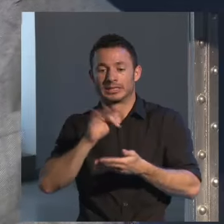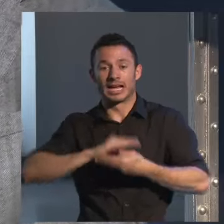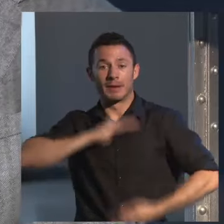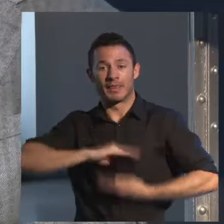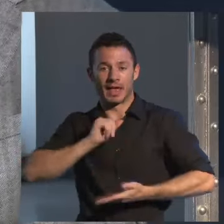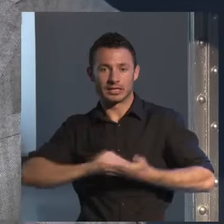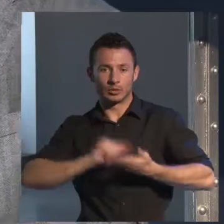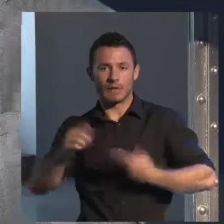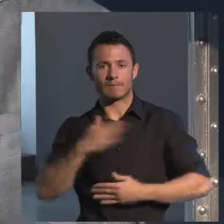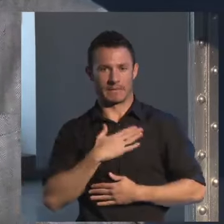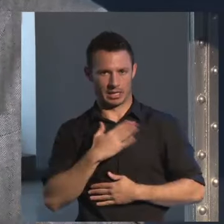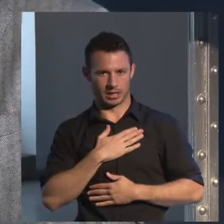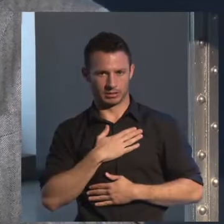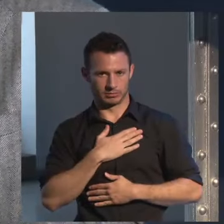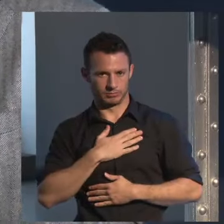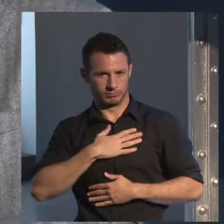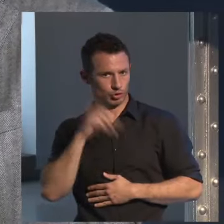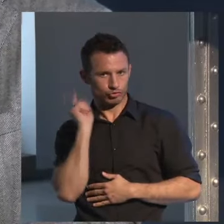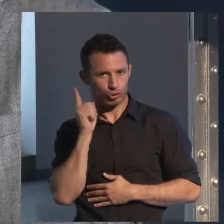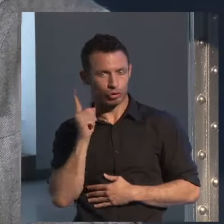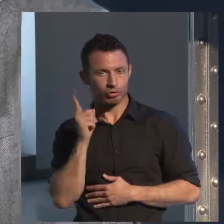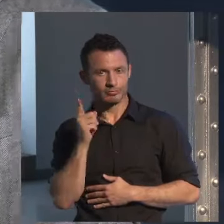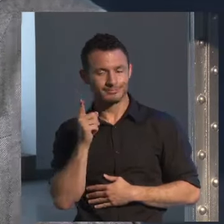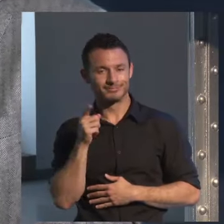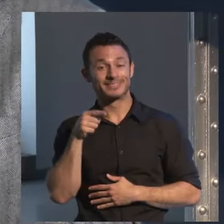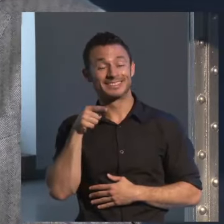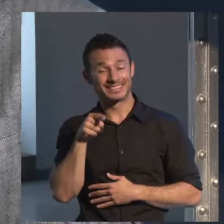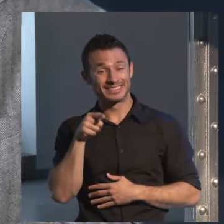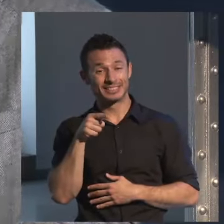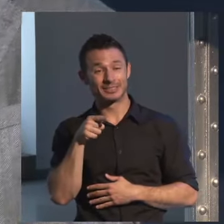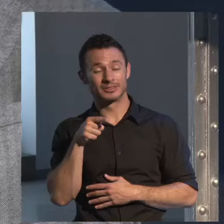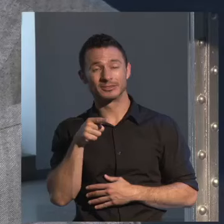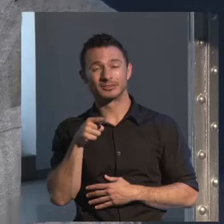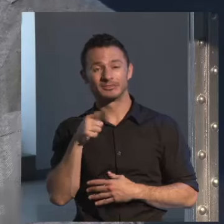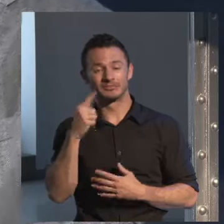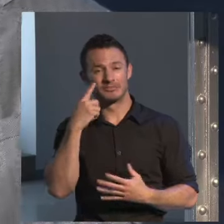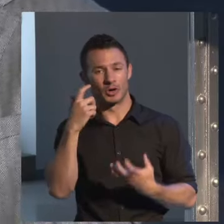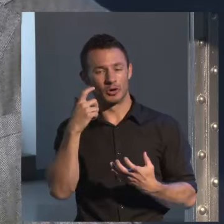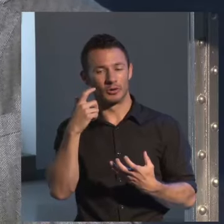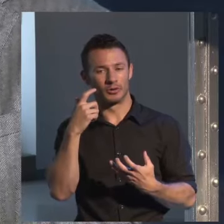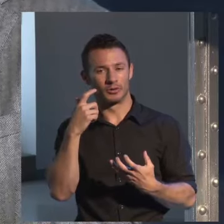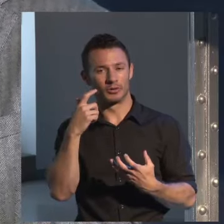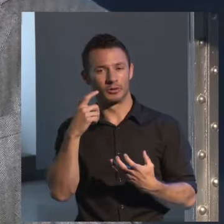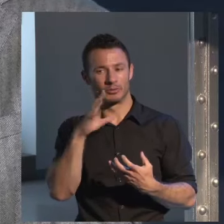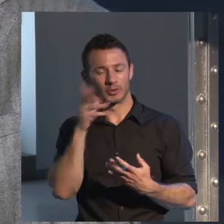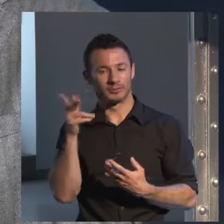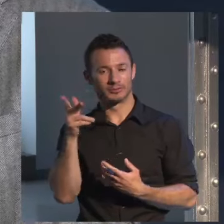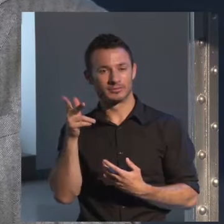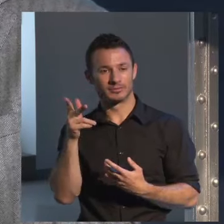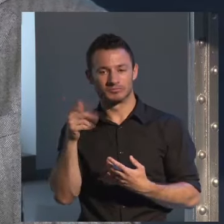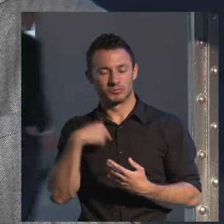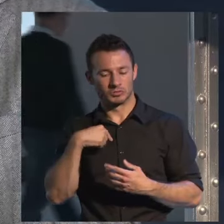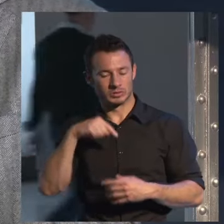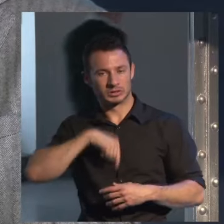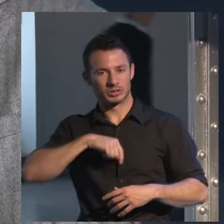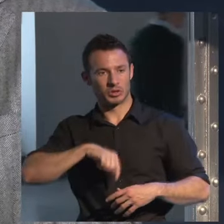Y esto se refleja también en la absoluta libertad que hemos